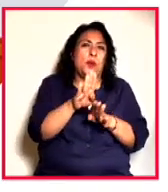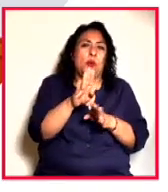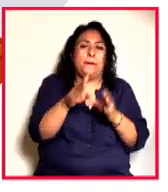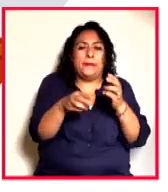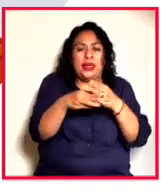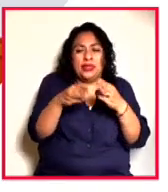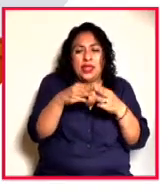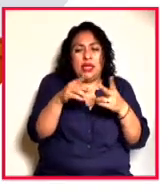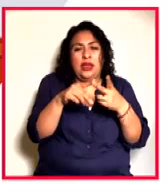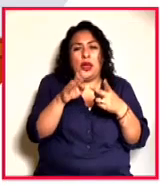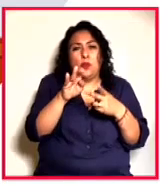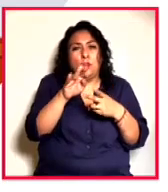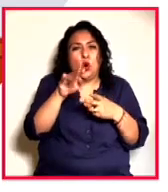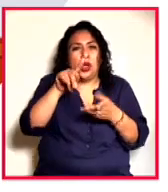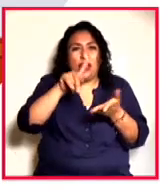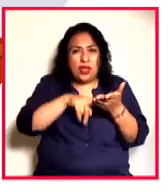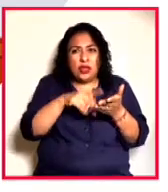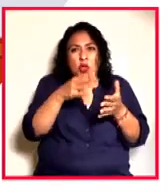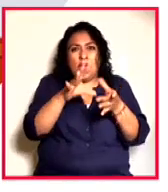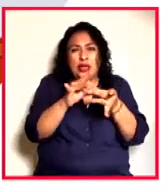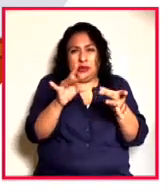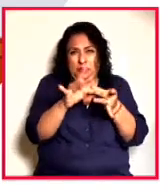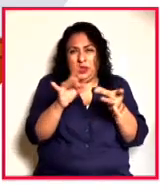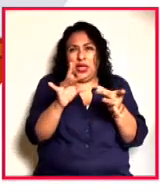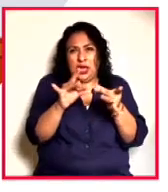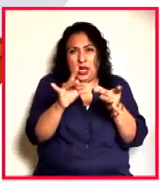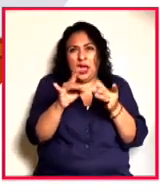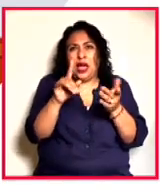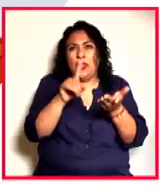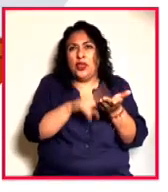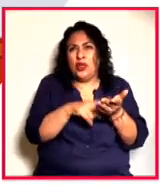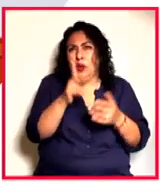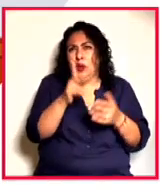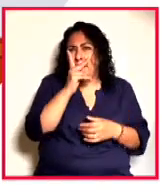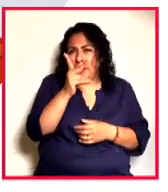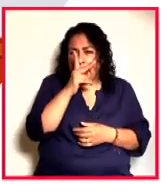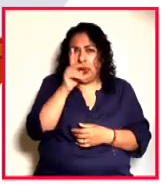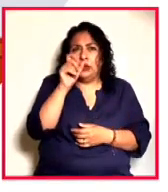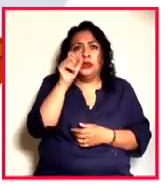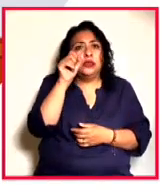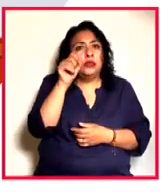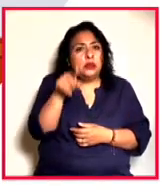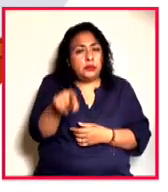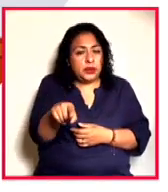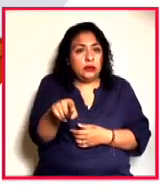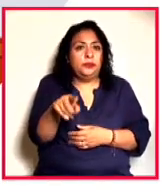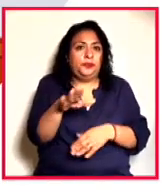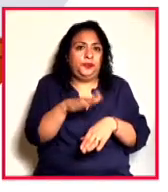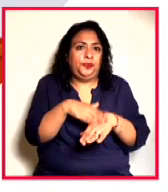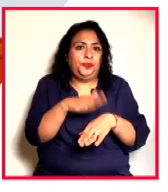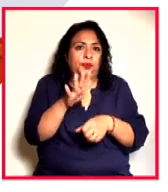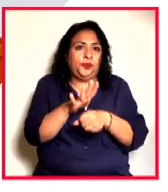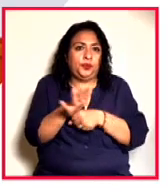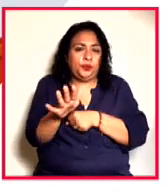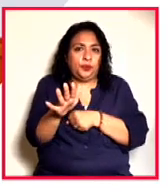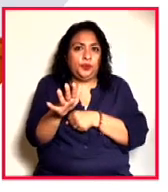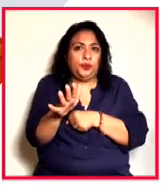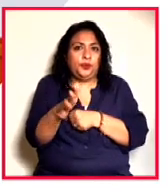contra la que se recorta el poesía a través de las palabras, sino específicamente que